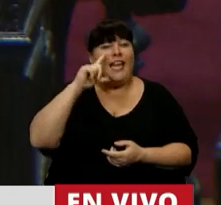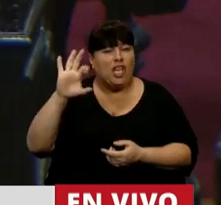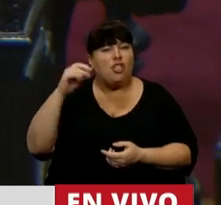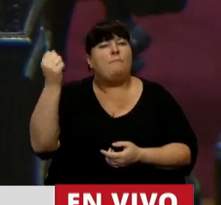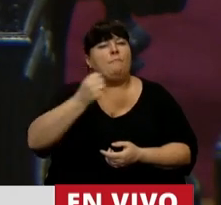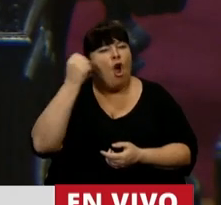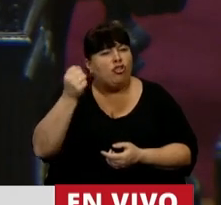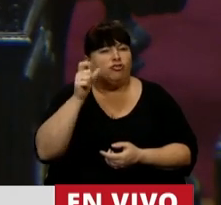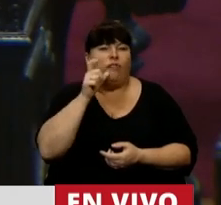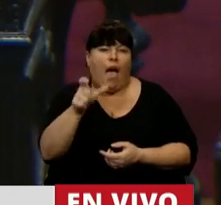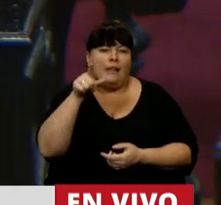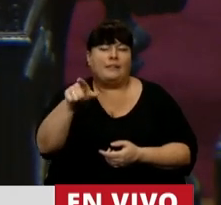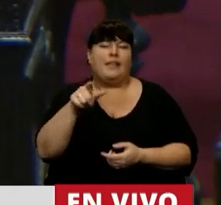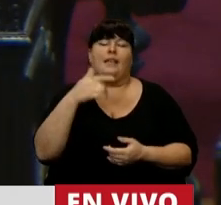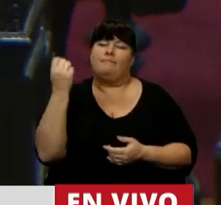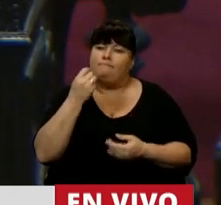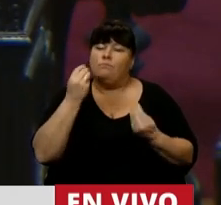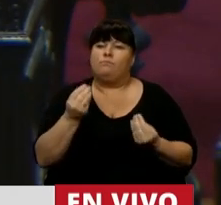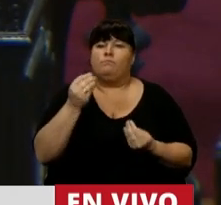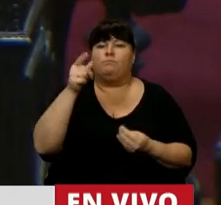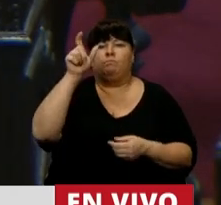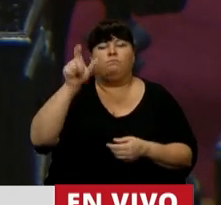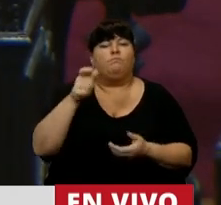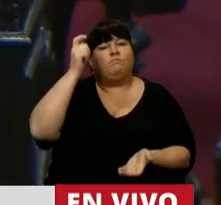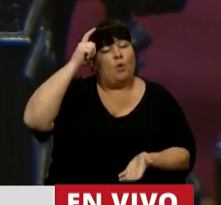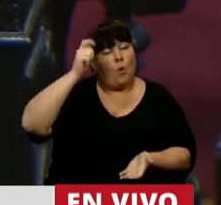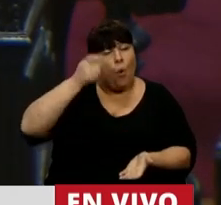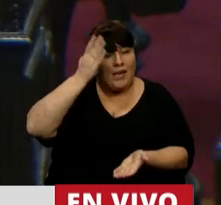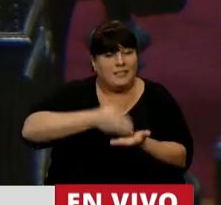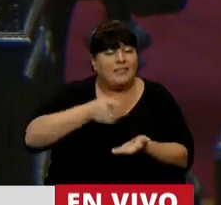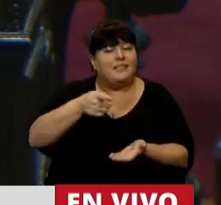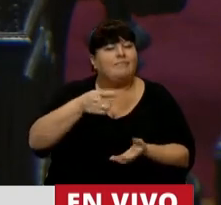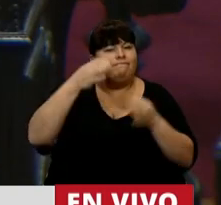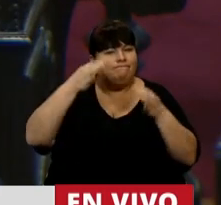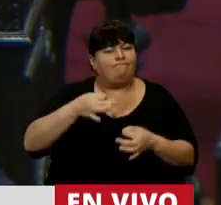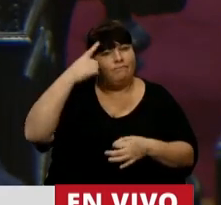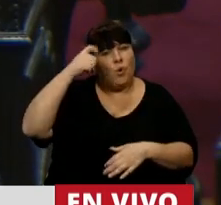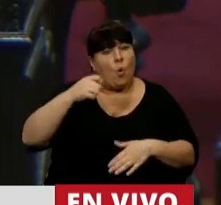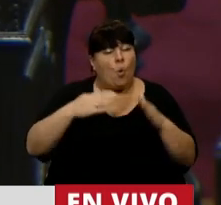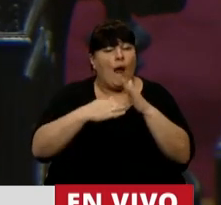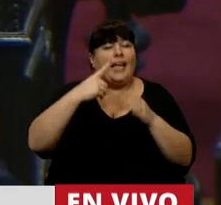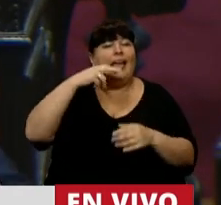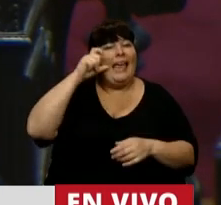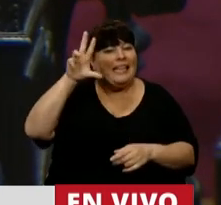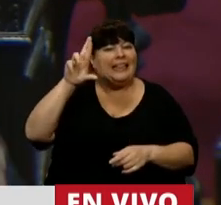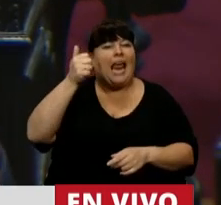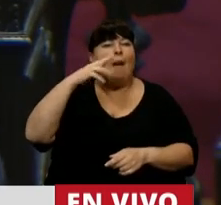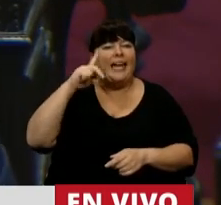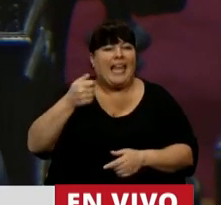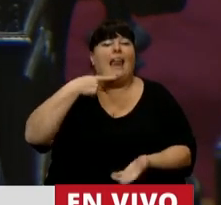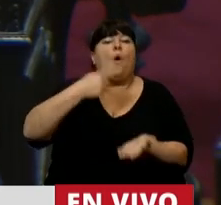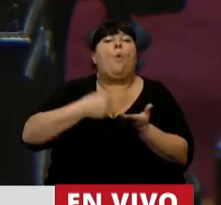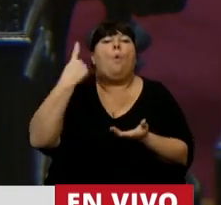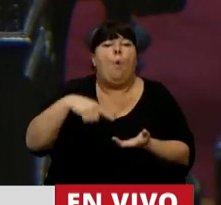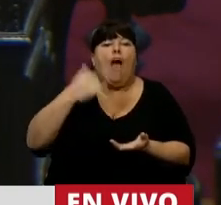importante destacarlo y rescatarlo porque es un fallo en donde claramente la Corte Interamericana fijó desde qué